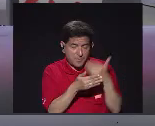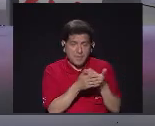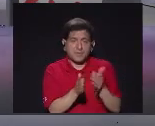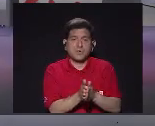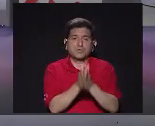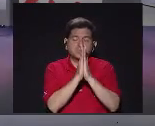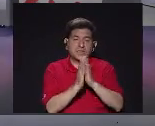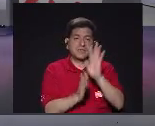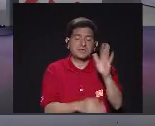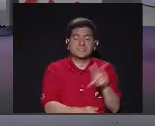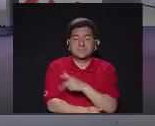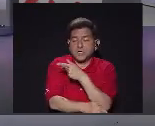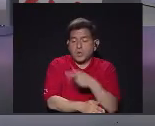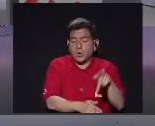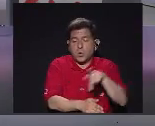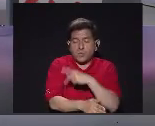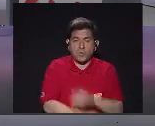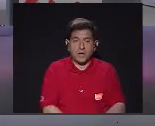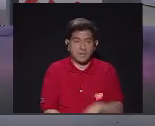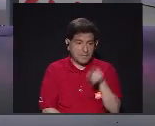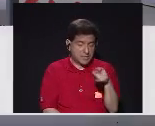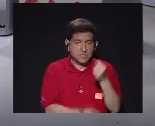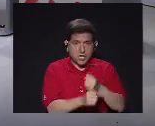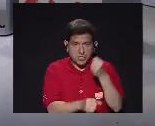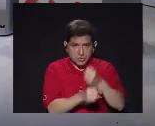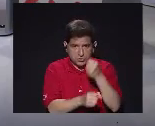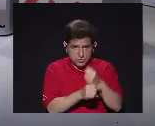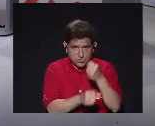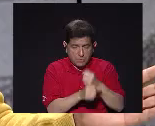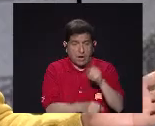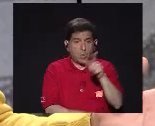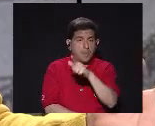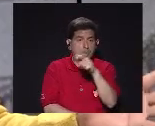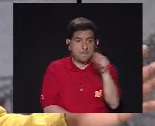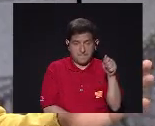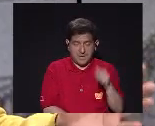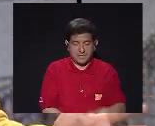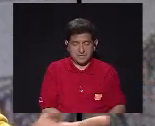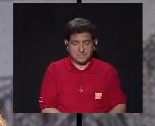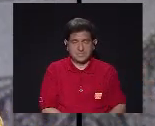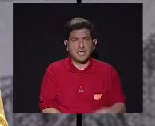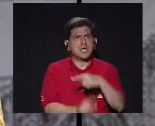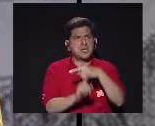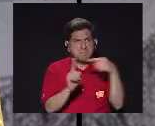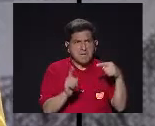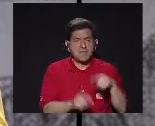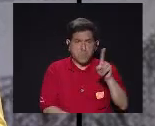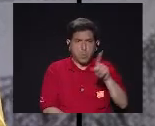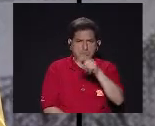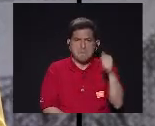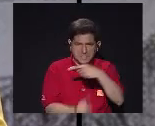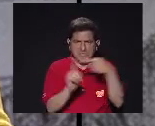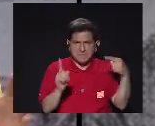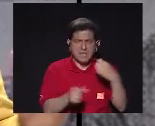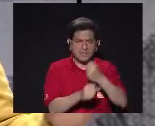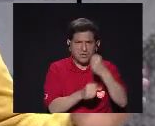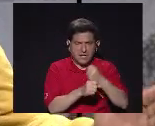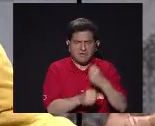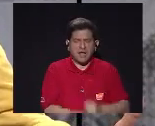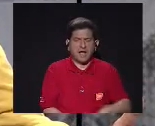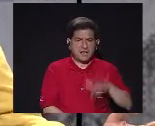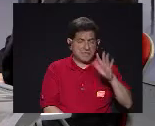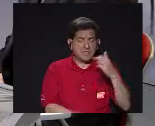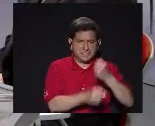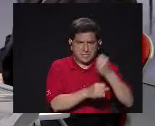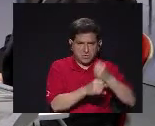haciendo Les pedí 5 poemas Esos poemas Los trabajamos Casi durante un mes y medio ¿Verdad? Toda la semana Los trabajamos De